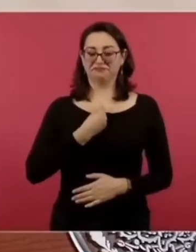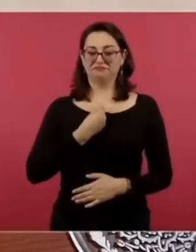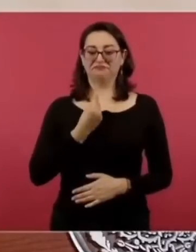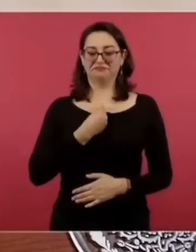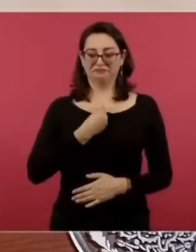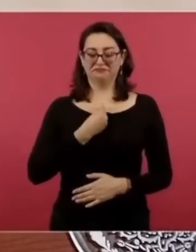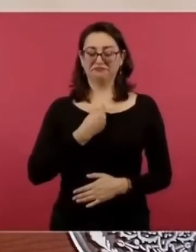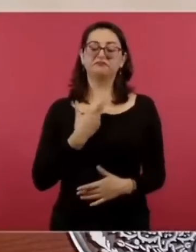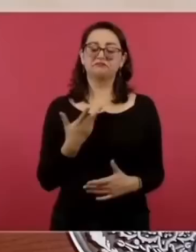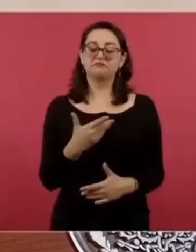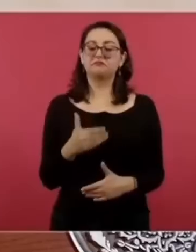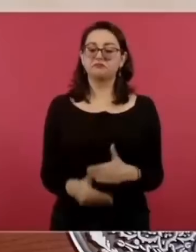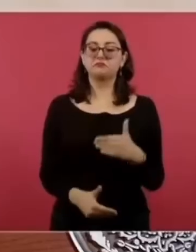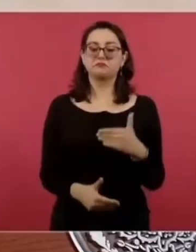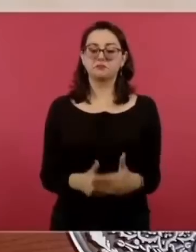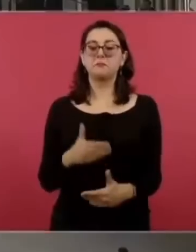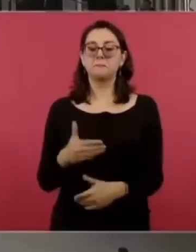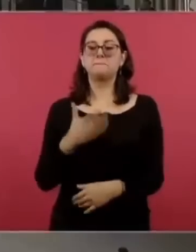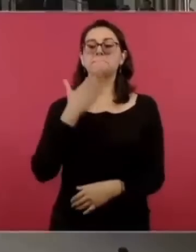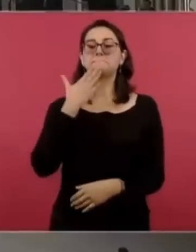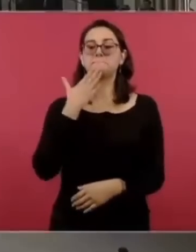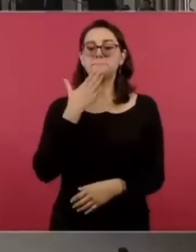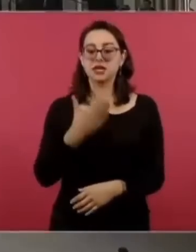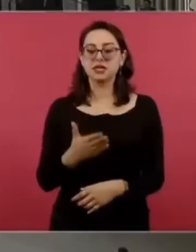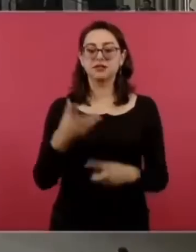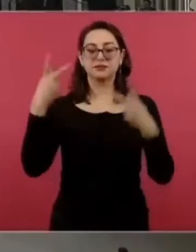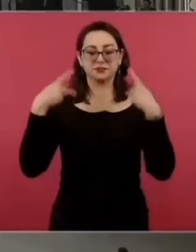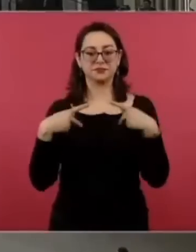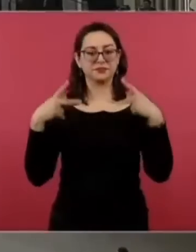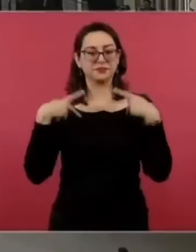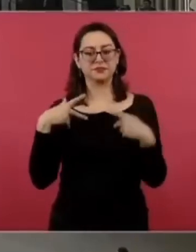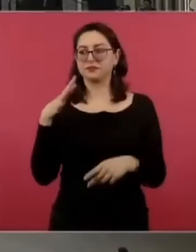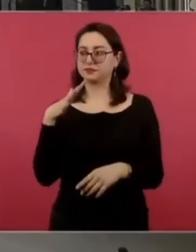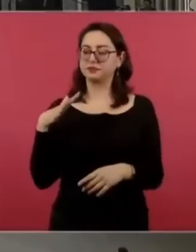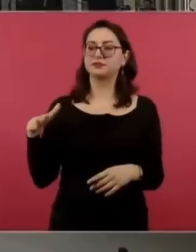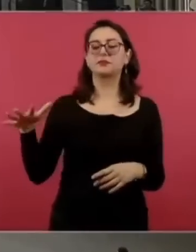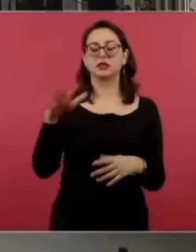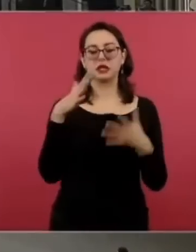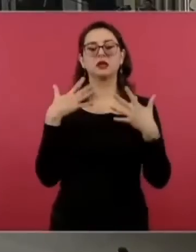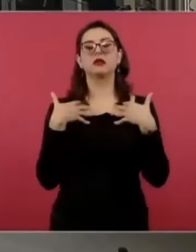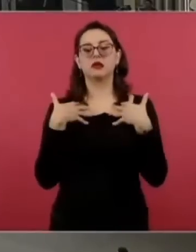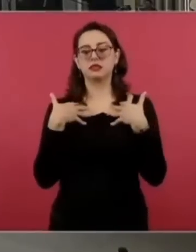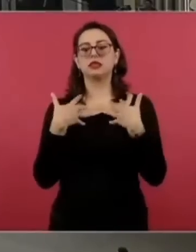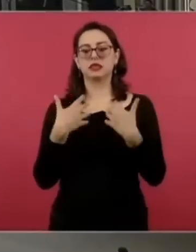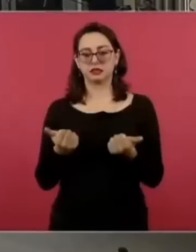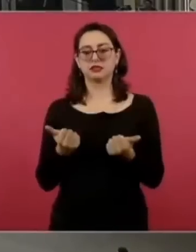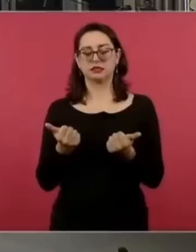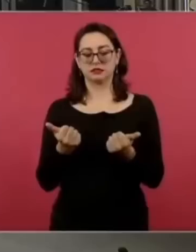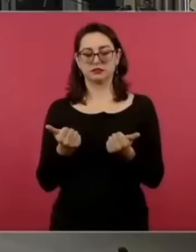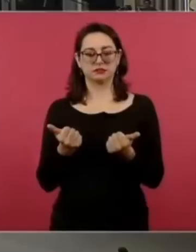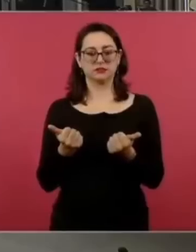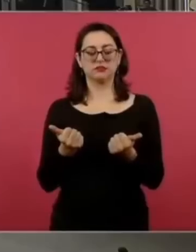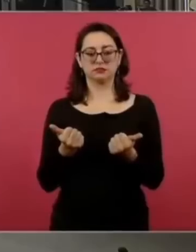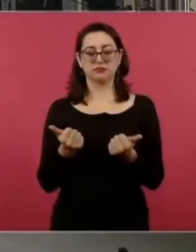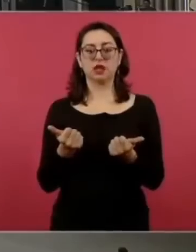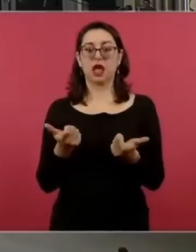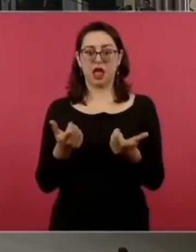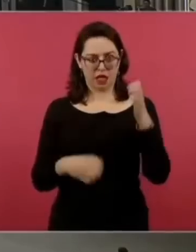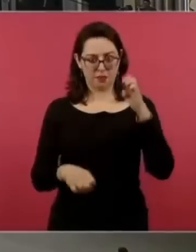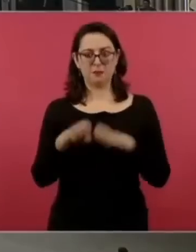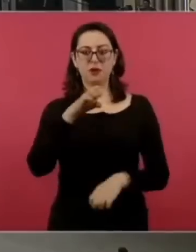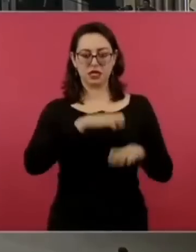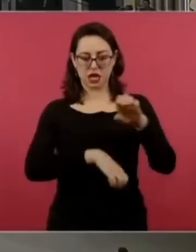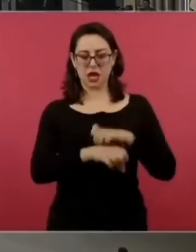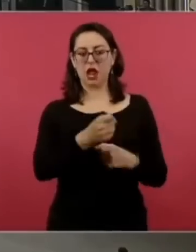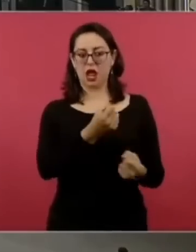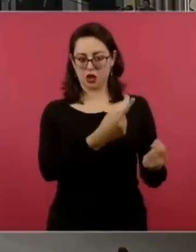Y vamos bien, y la gente está entendiendo esto. Y ellos también, ya muchos, son otros